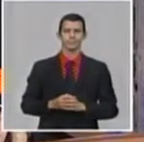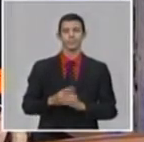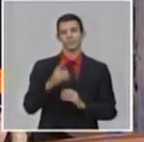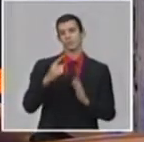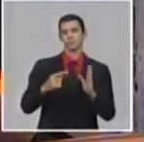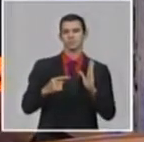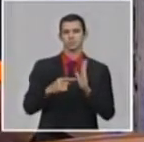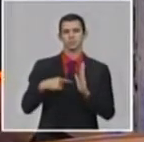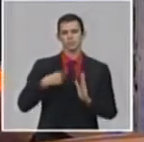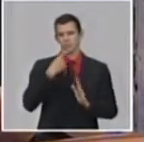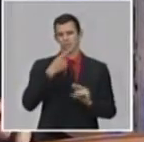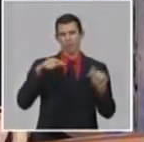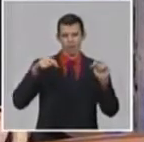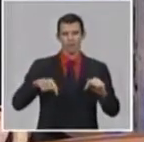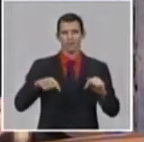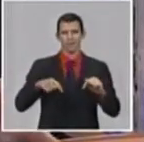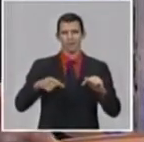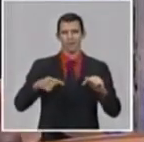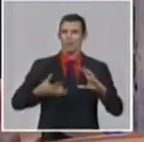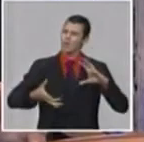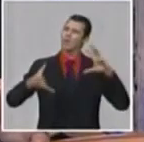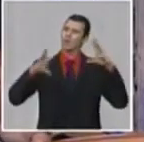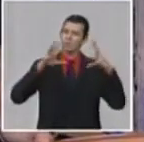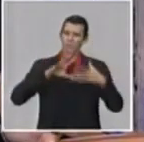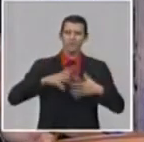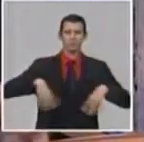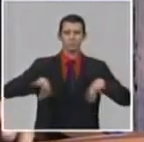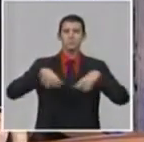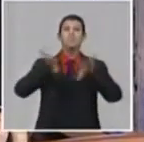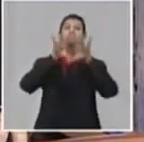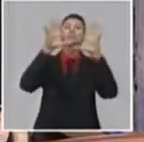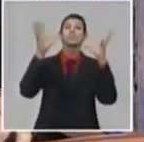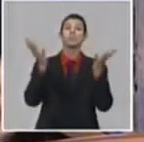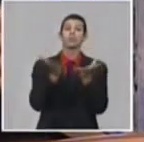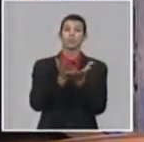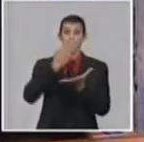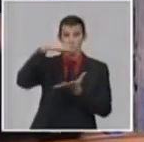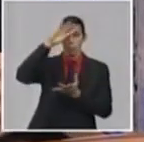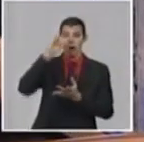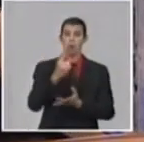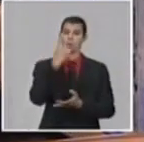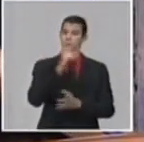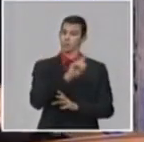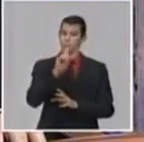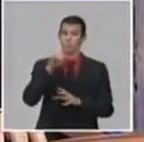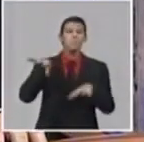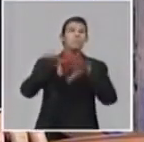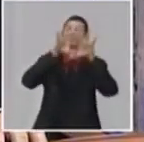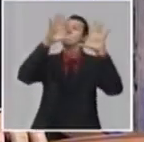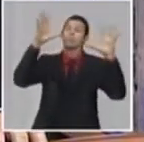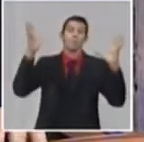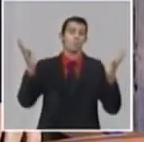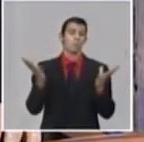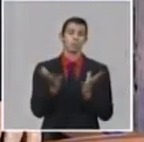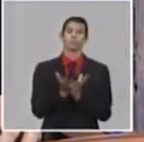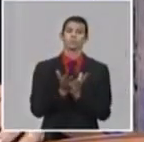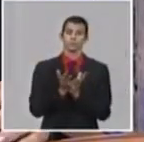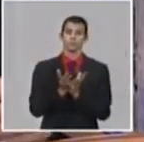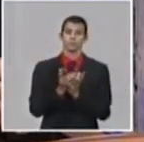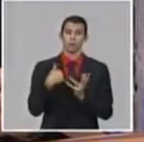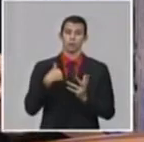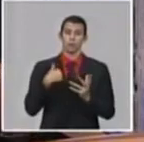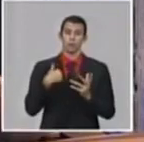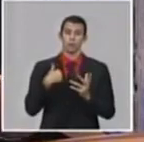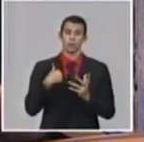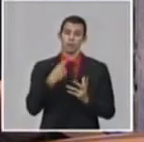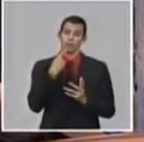este momento es compleja. Y no lo digo en el sentido de alarmista, pero sí para que tengamos